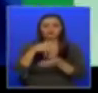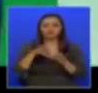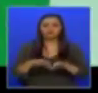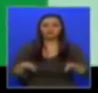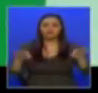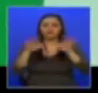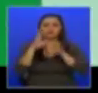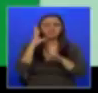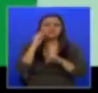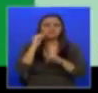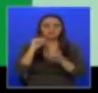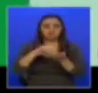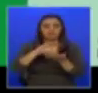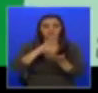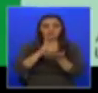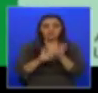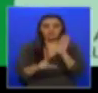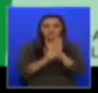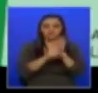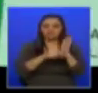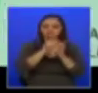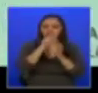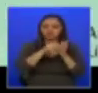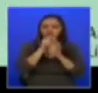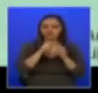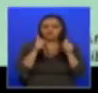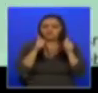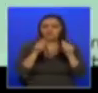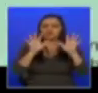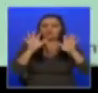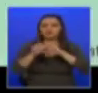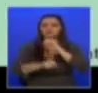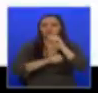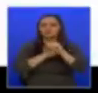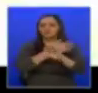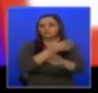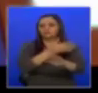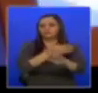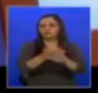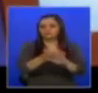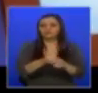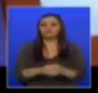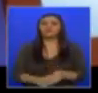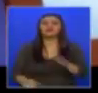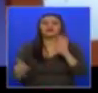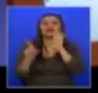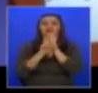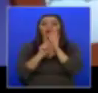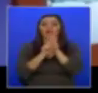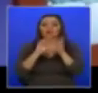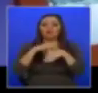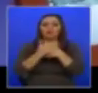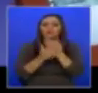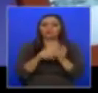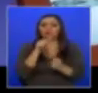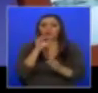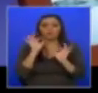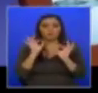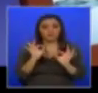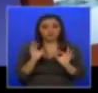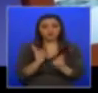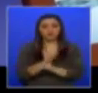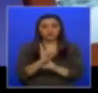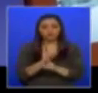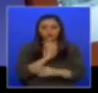legislativa de los países de la región en los últimos 10 años. La Ley Orgánica de Recursos Hídricos, Usos y